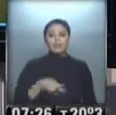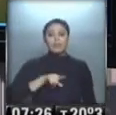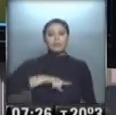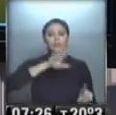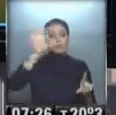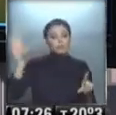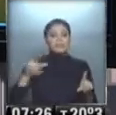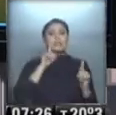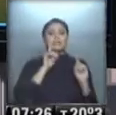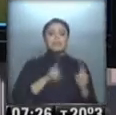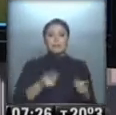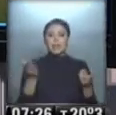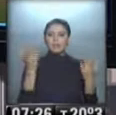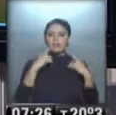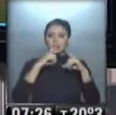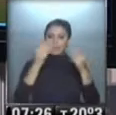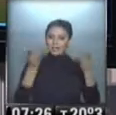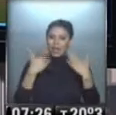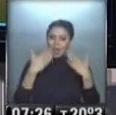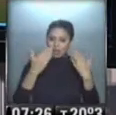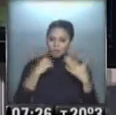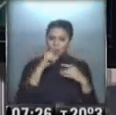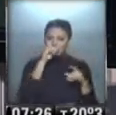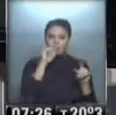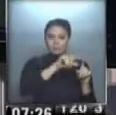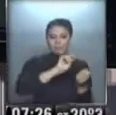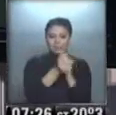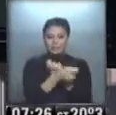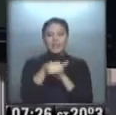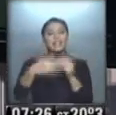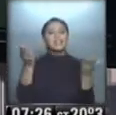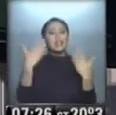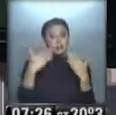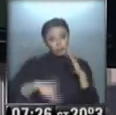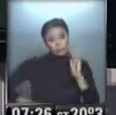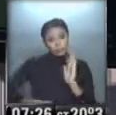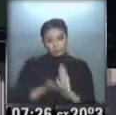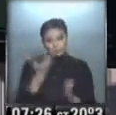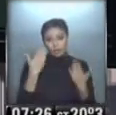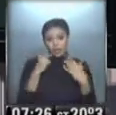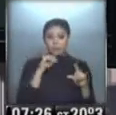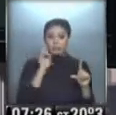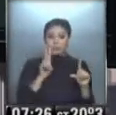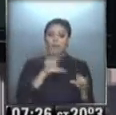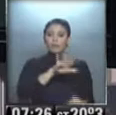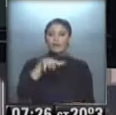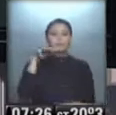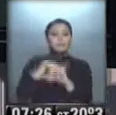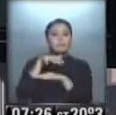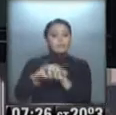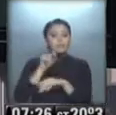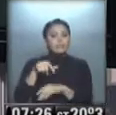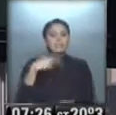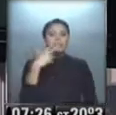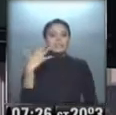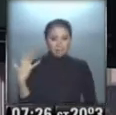Noroeste, también bien altas las temperaturas. Noroeste, las temperaturas bien altas también, fíjense, para posadas, 35